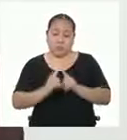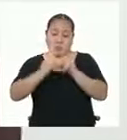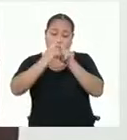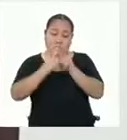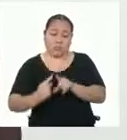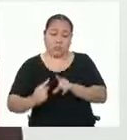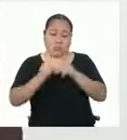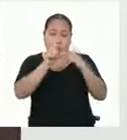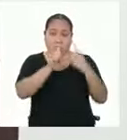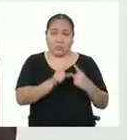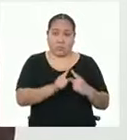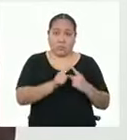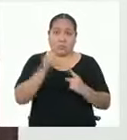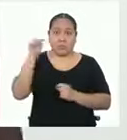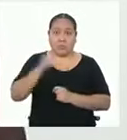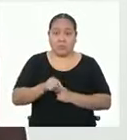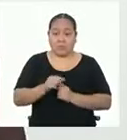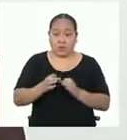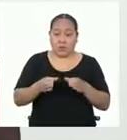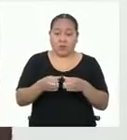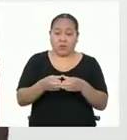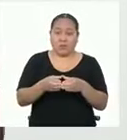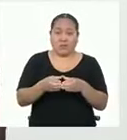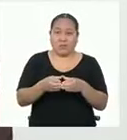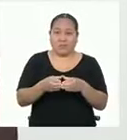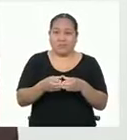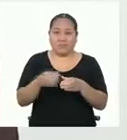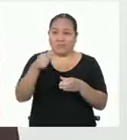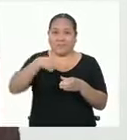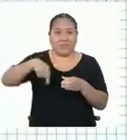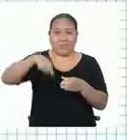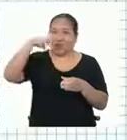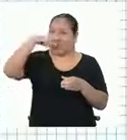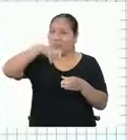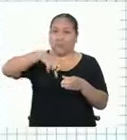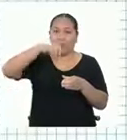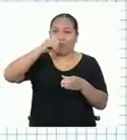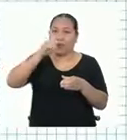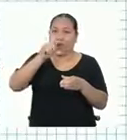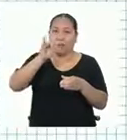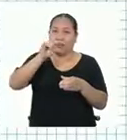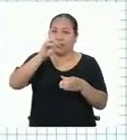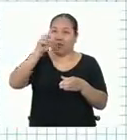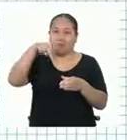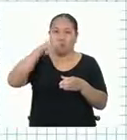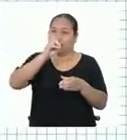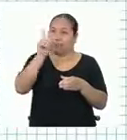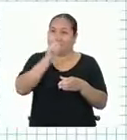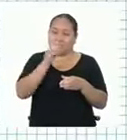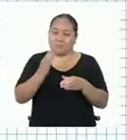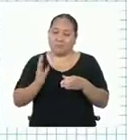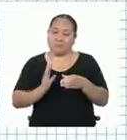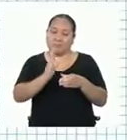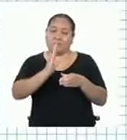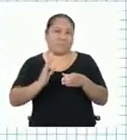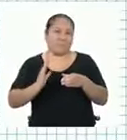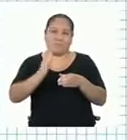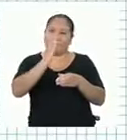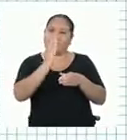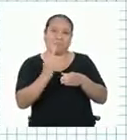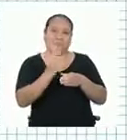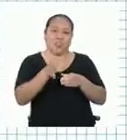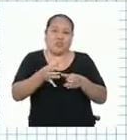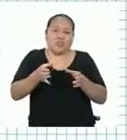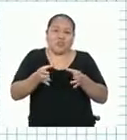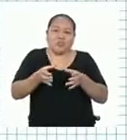Al tener como base un círculo, este no es un polígono, puesto que no está formado por segmentos. Por lo